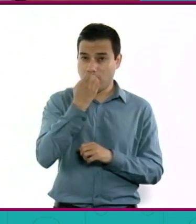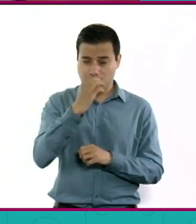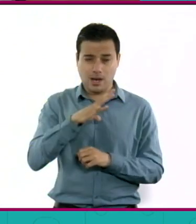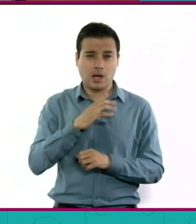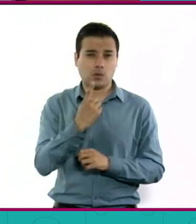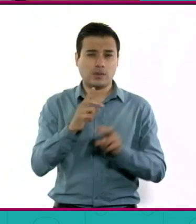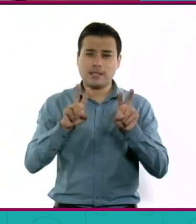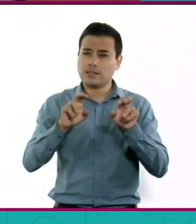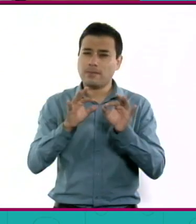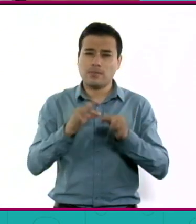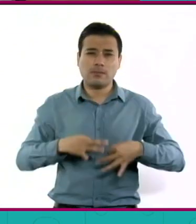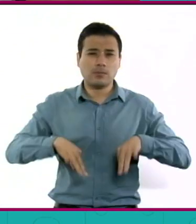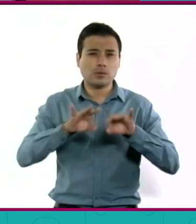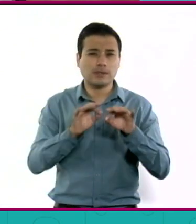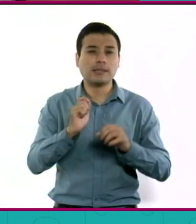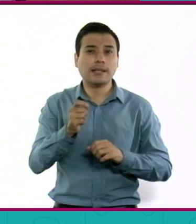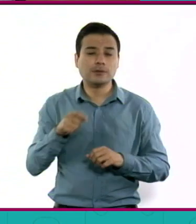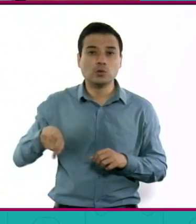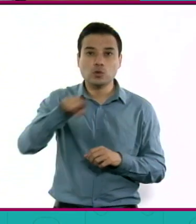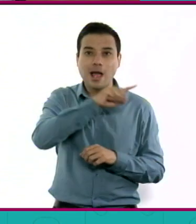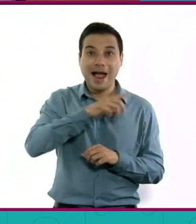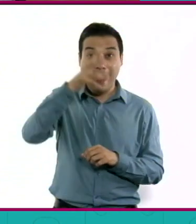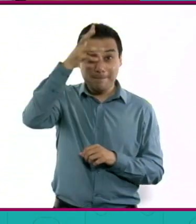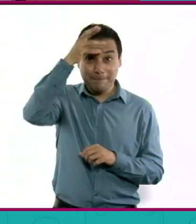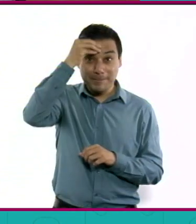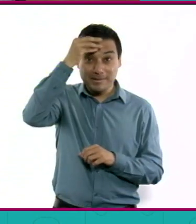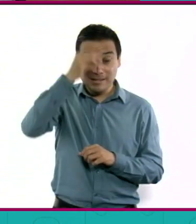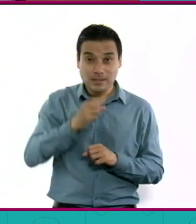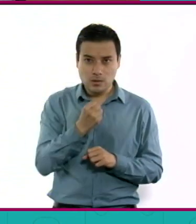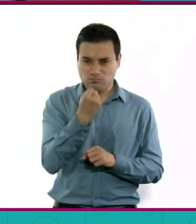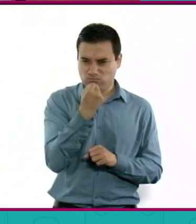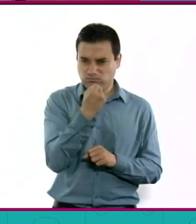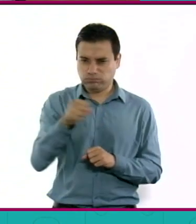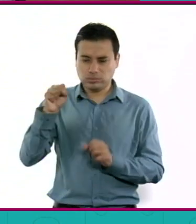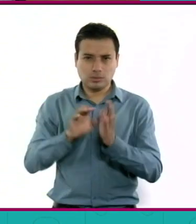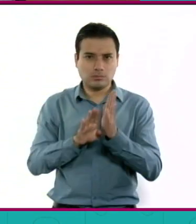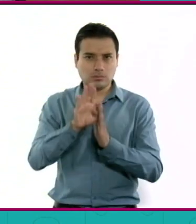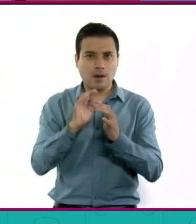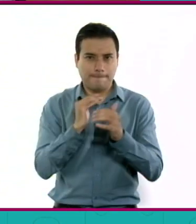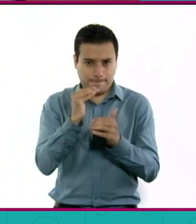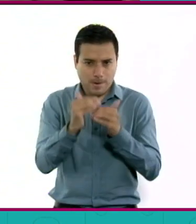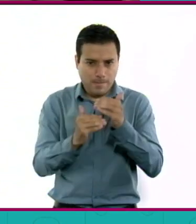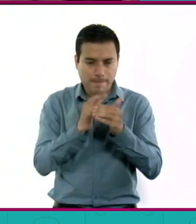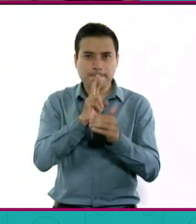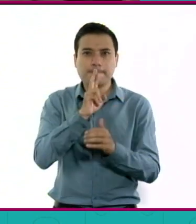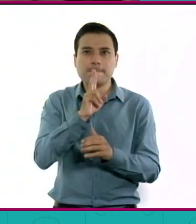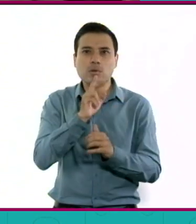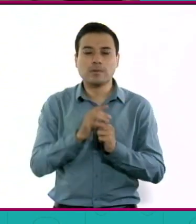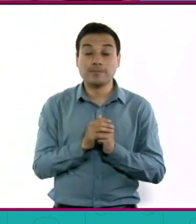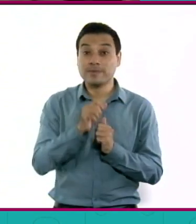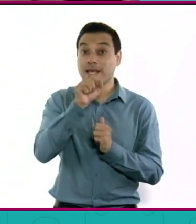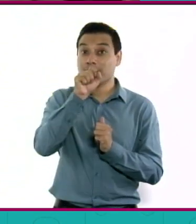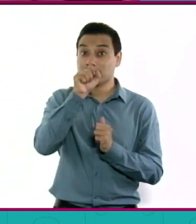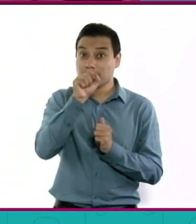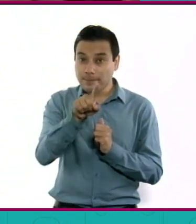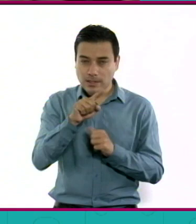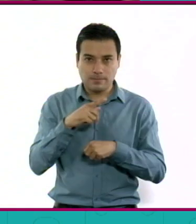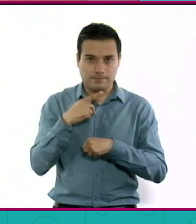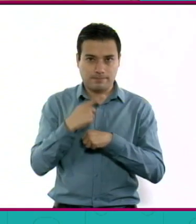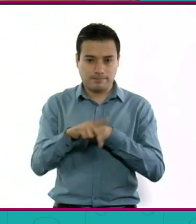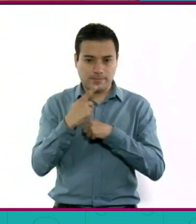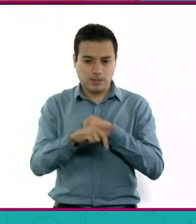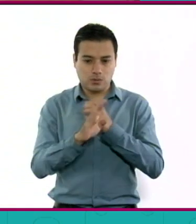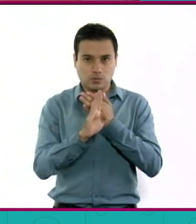podamos aprender a desarrollar nuestras habilidades, pero también a no correr riesgos.